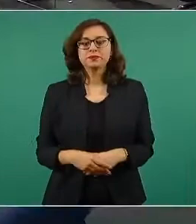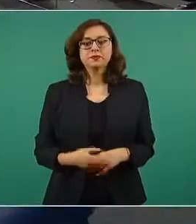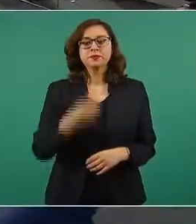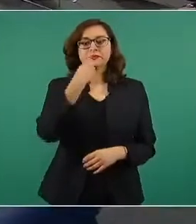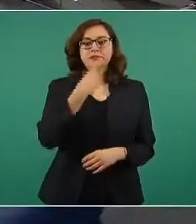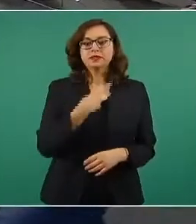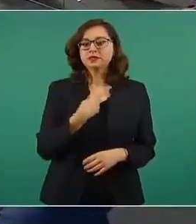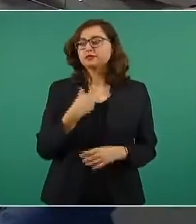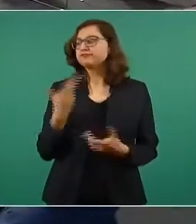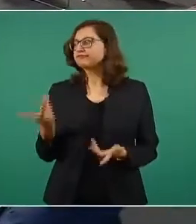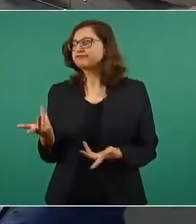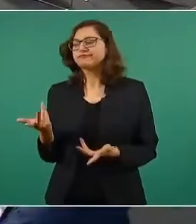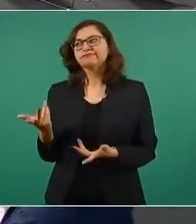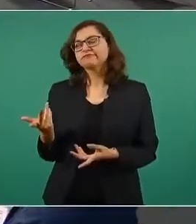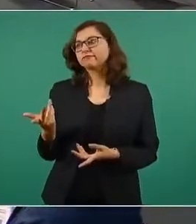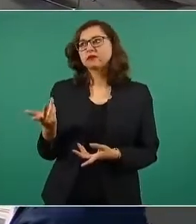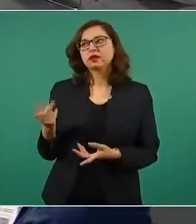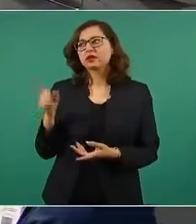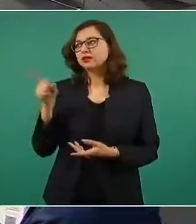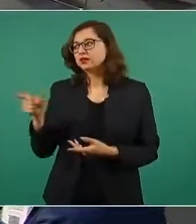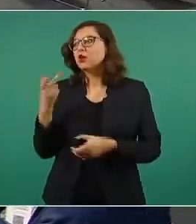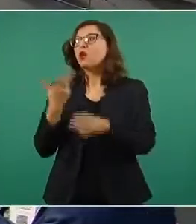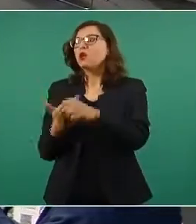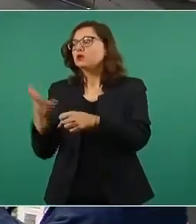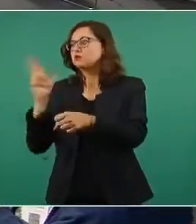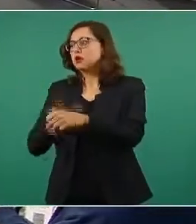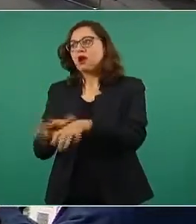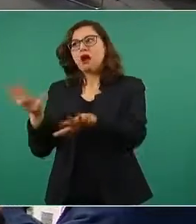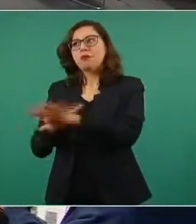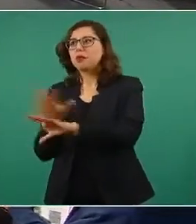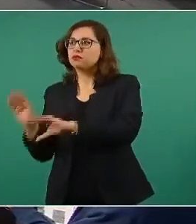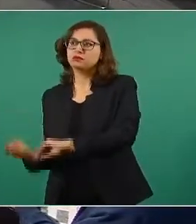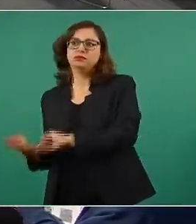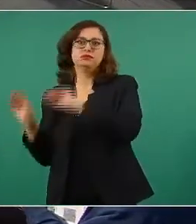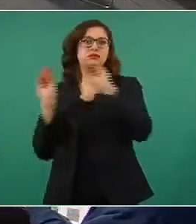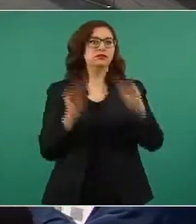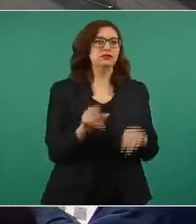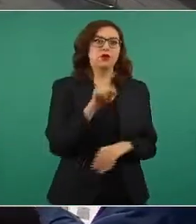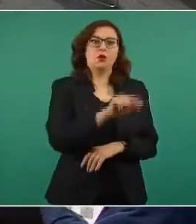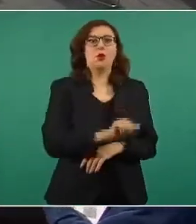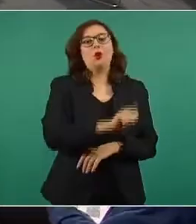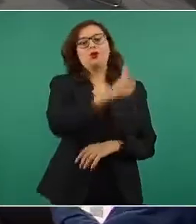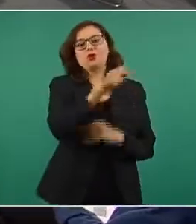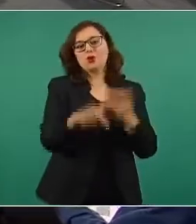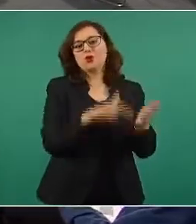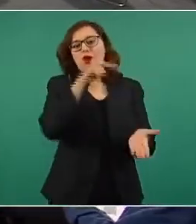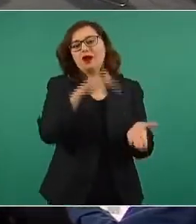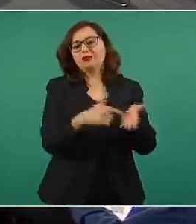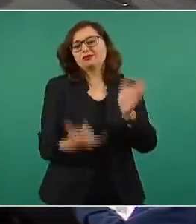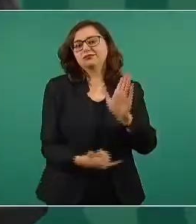otros terrenos y vamos a construir el hospital, pero ya quedó eso ahí.